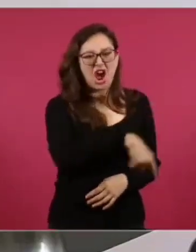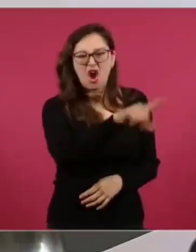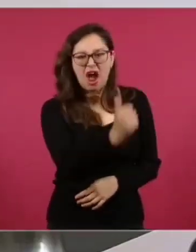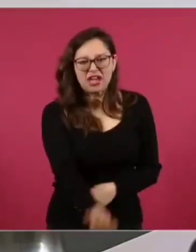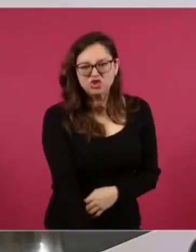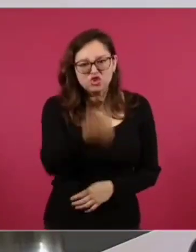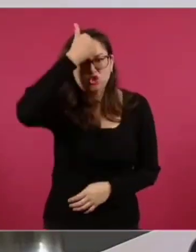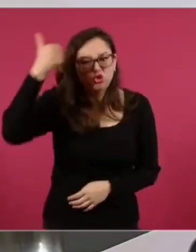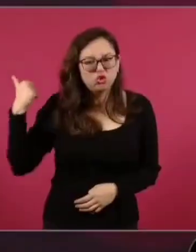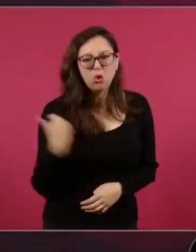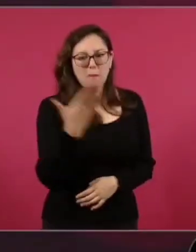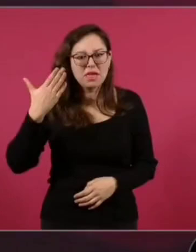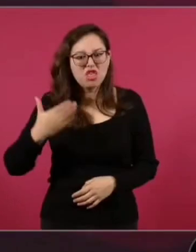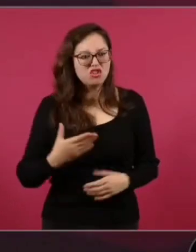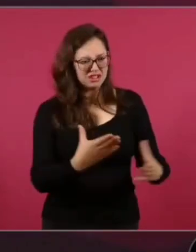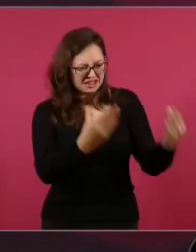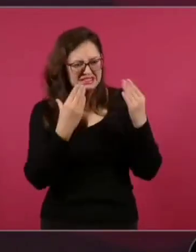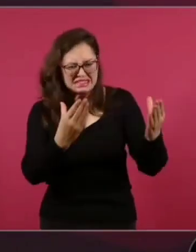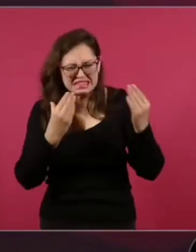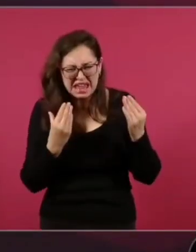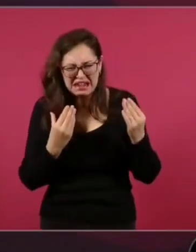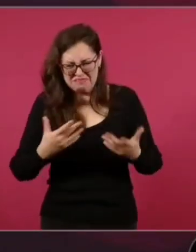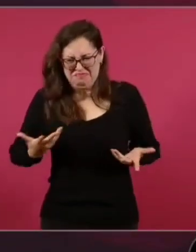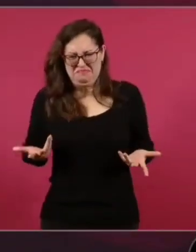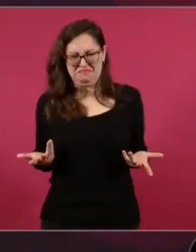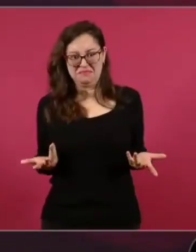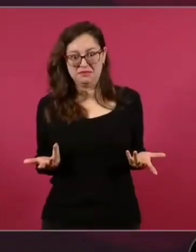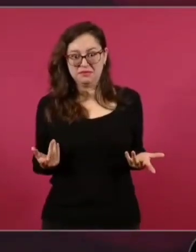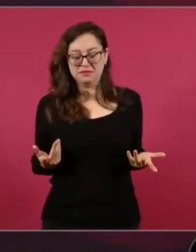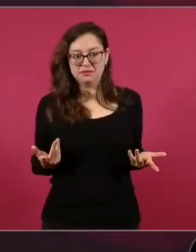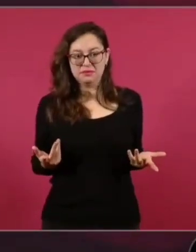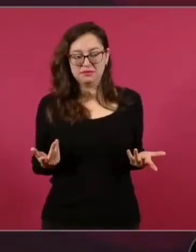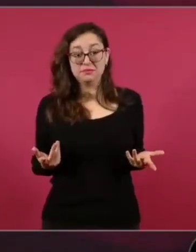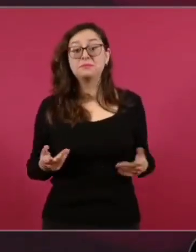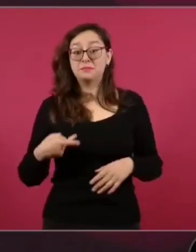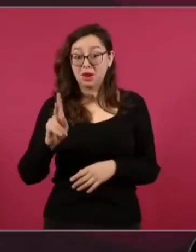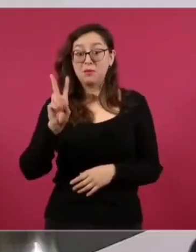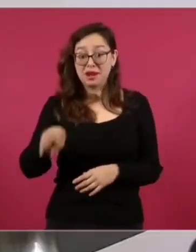trajeron la civilización y muchos se quedaron con eso,